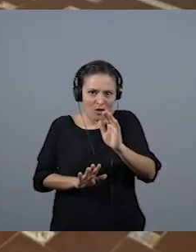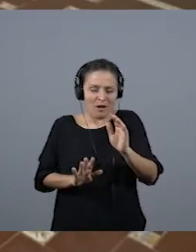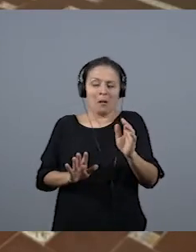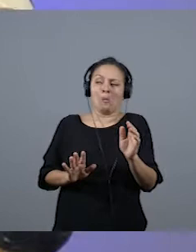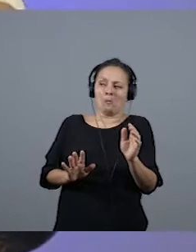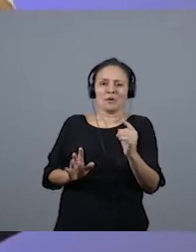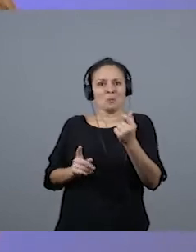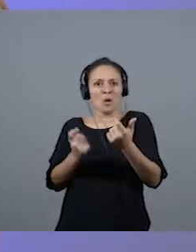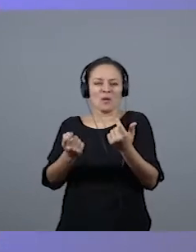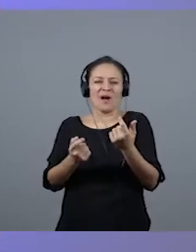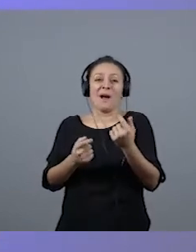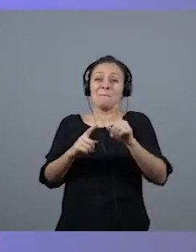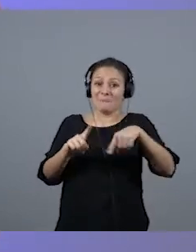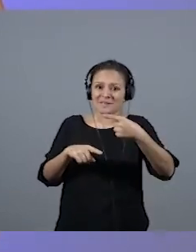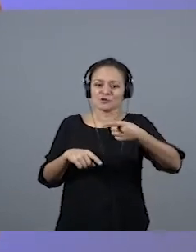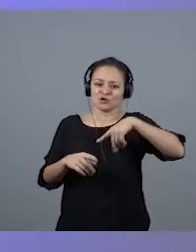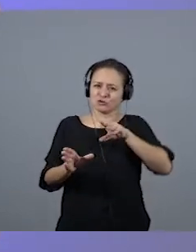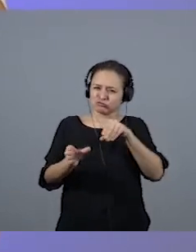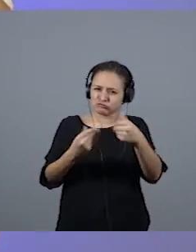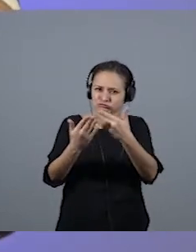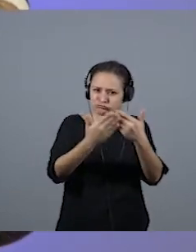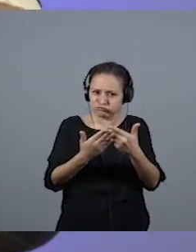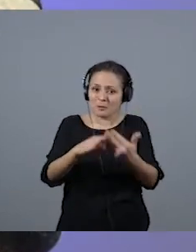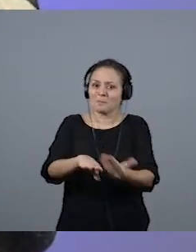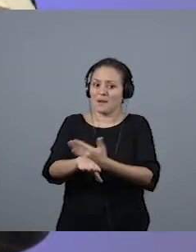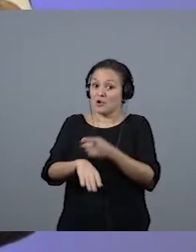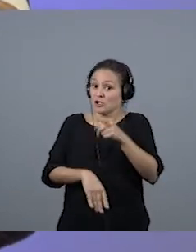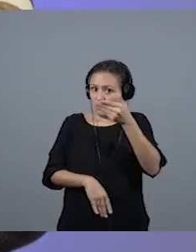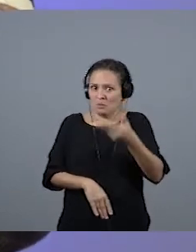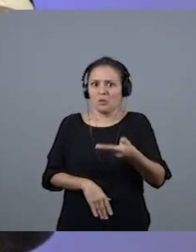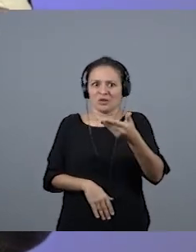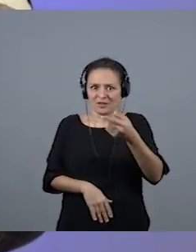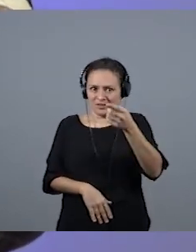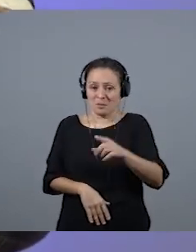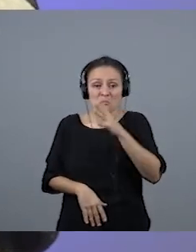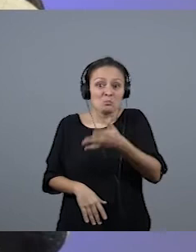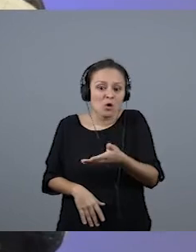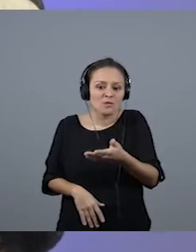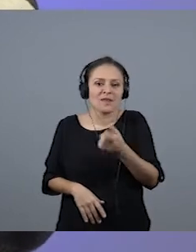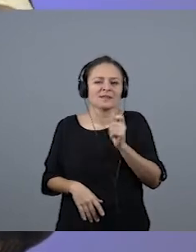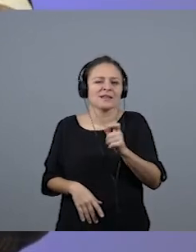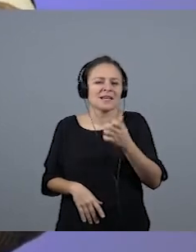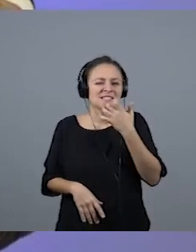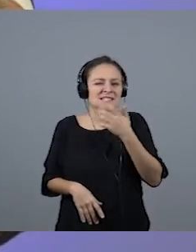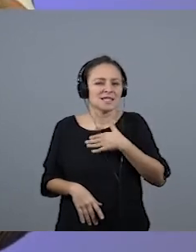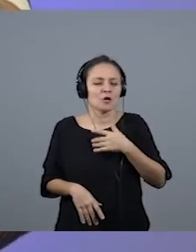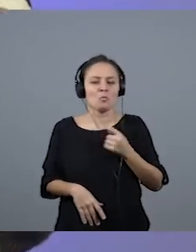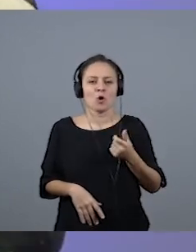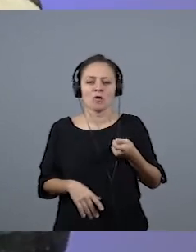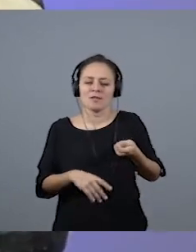que estábamos documentados, que es otra cosa muy, muy importante, porque muchas veces si te quieren entrar a matar